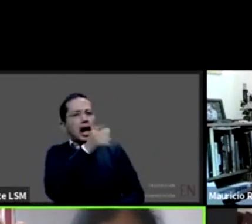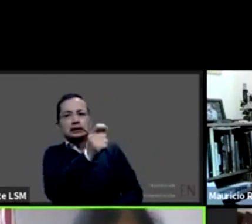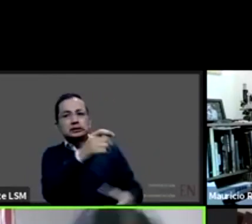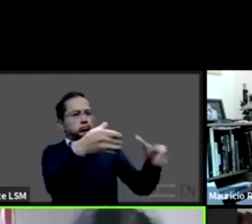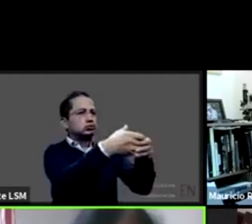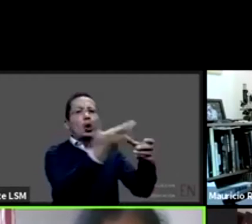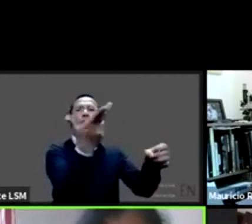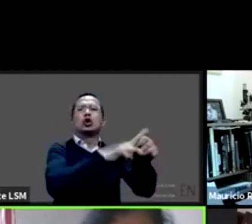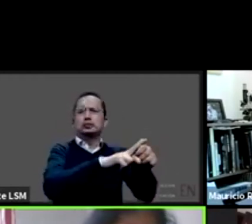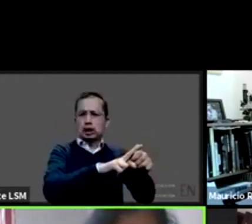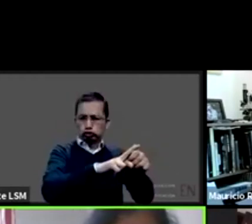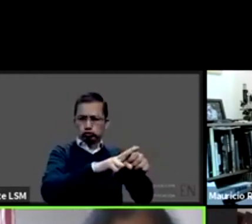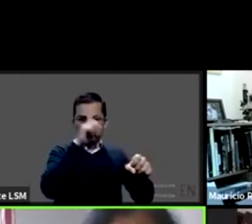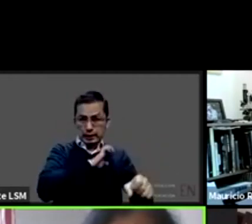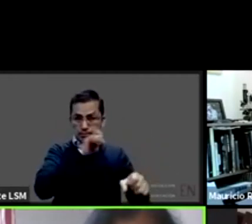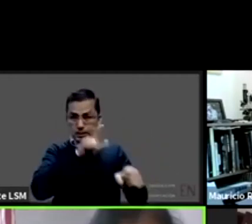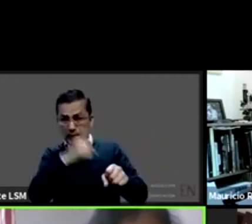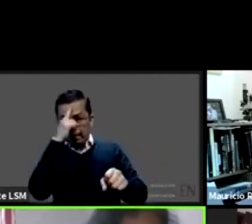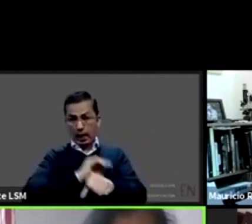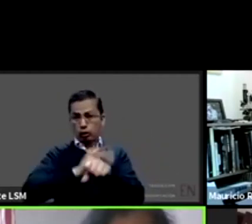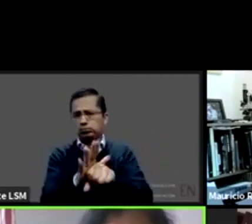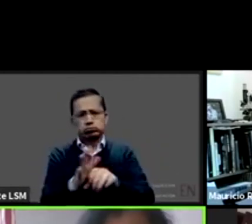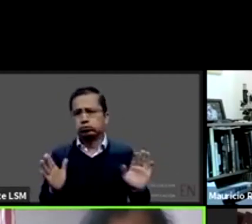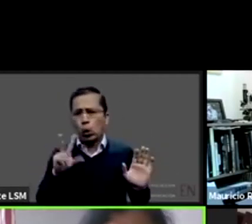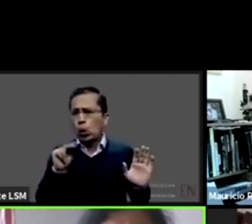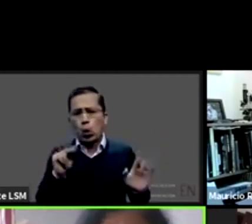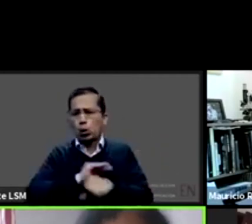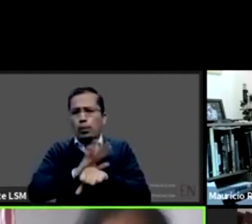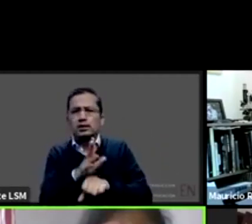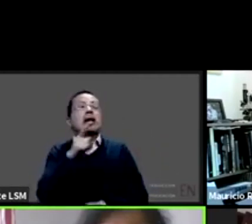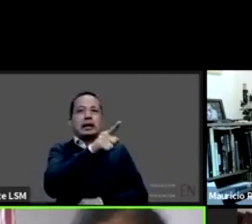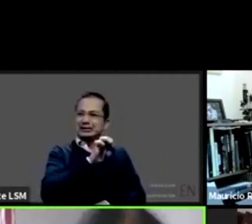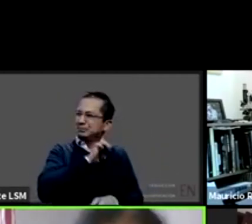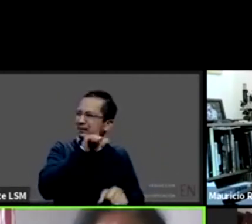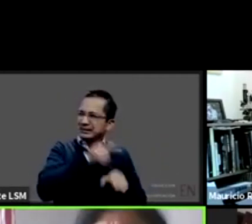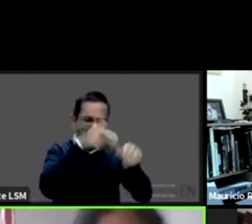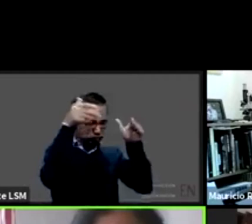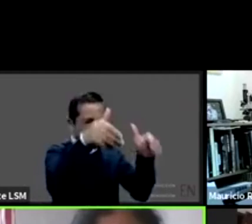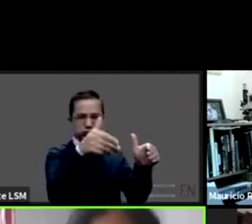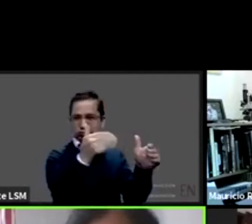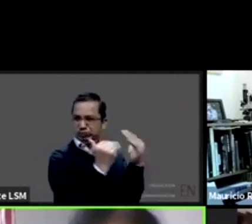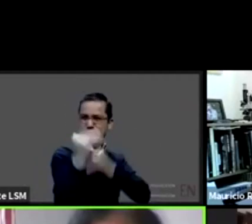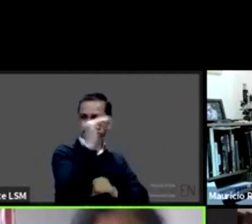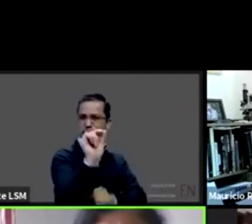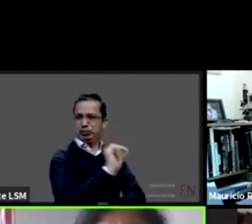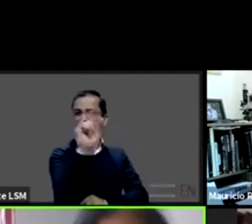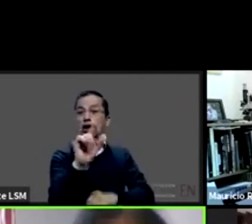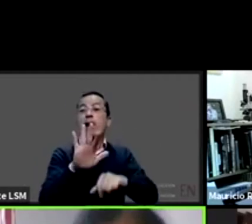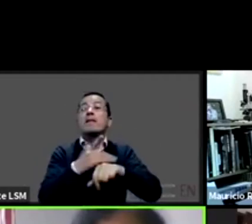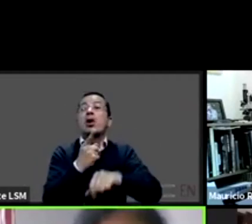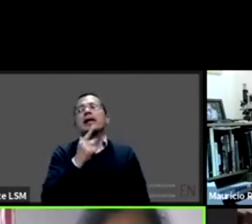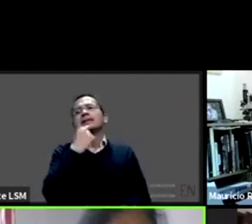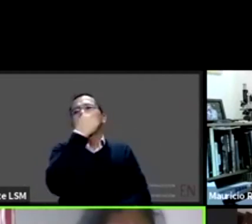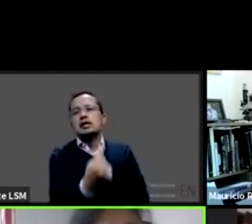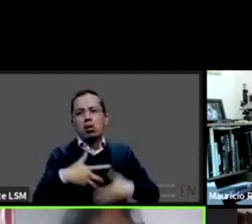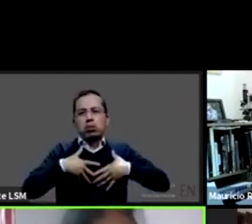este de alta especialidad porque son niños que tienen que estar son prematuros este tienen problemas están